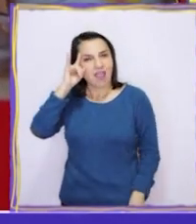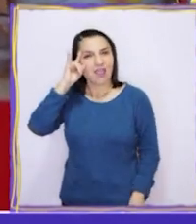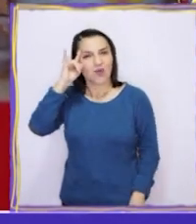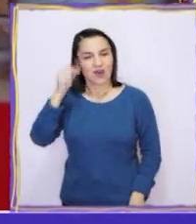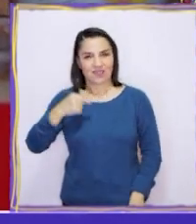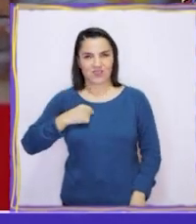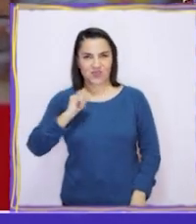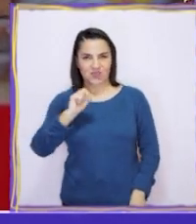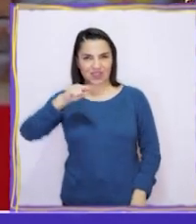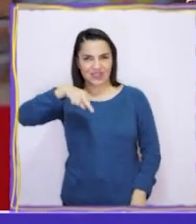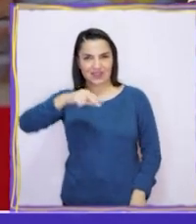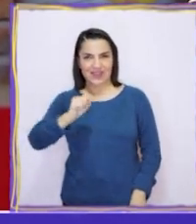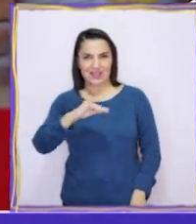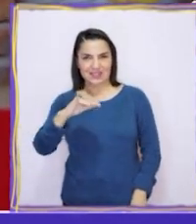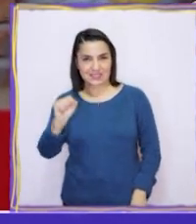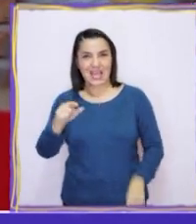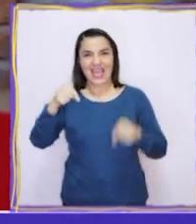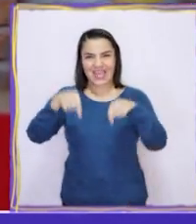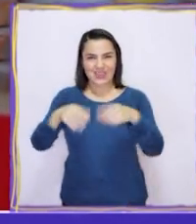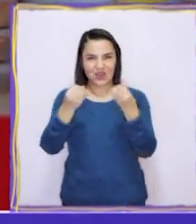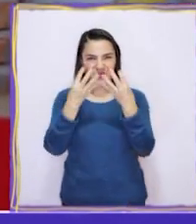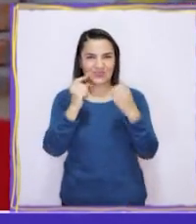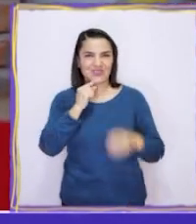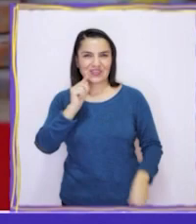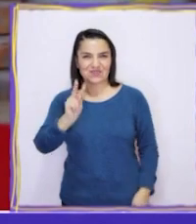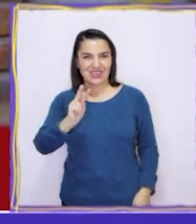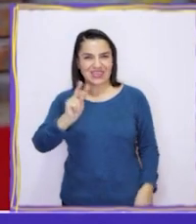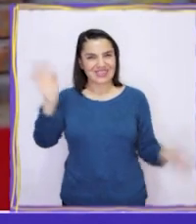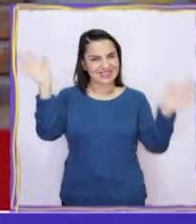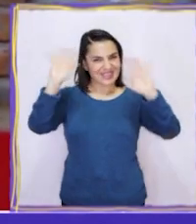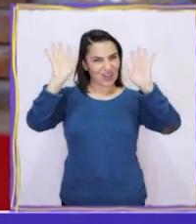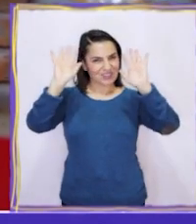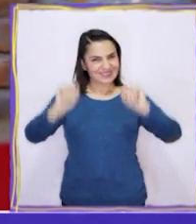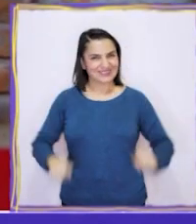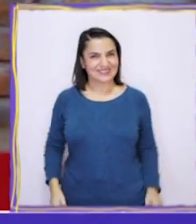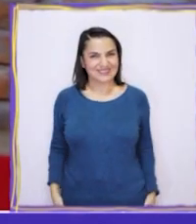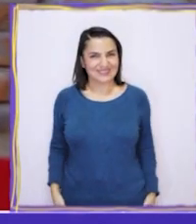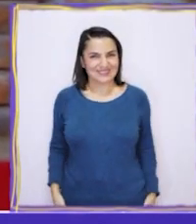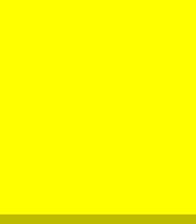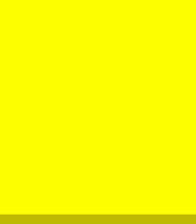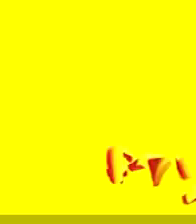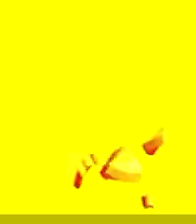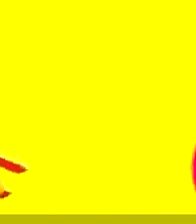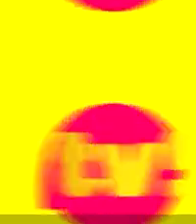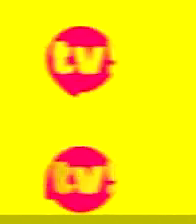Recuerden, yo soy Ignacia y esto fue Aprendo TV. ¡Chao!